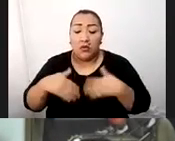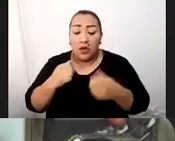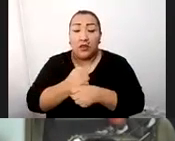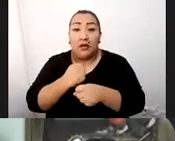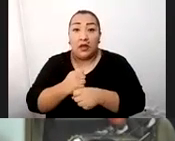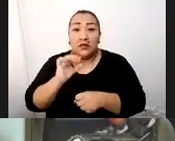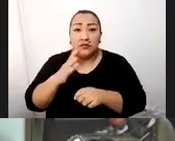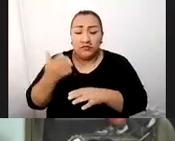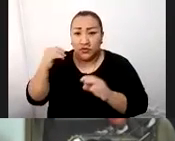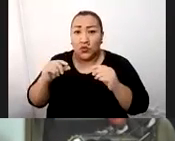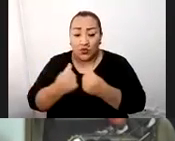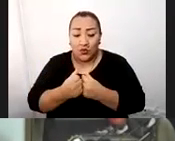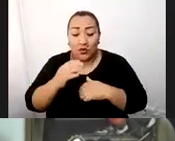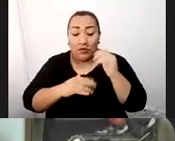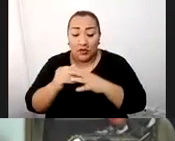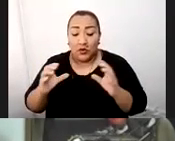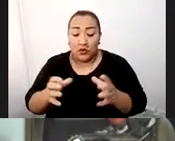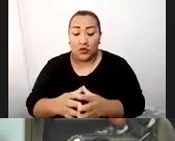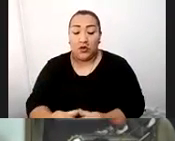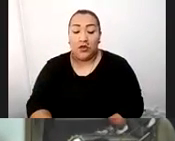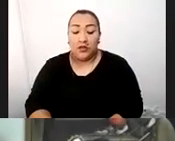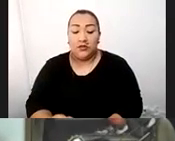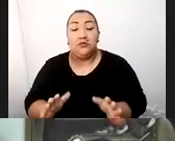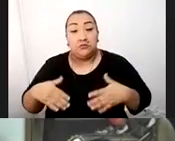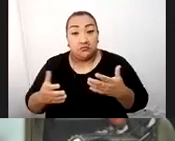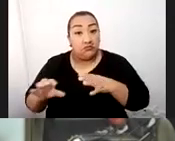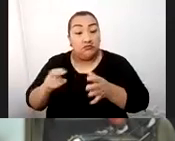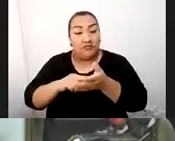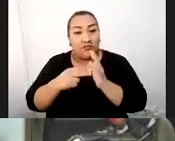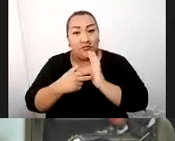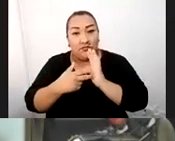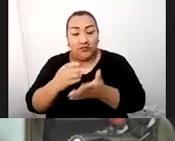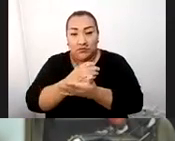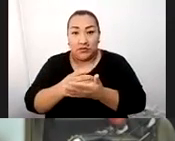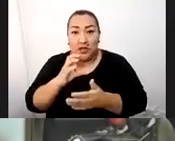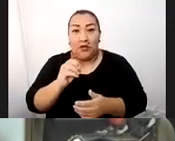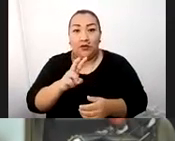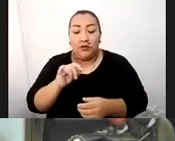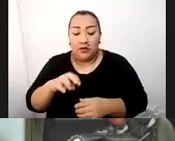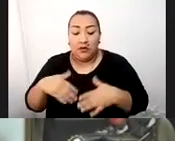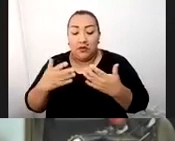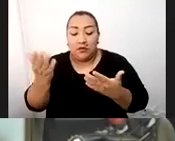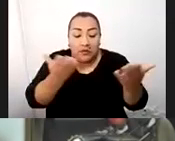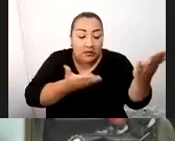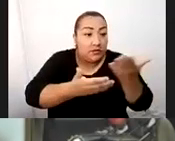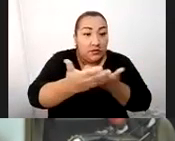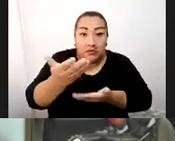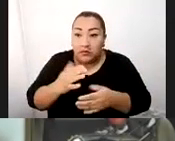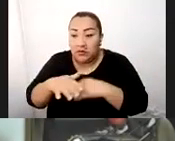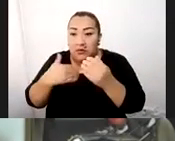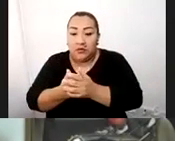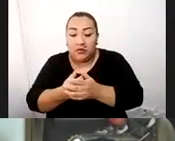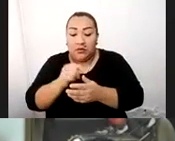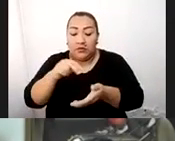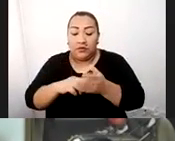en infraestructura que permita tener centros de convenciones para poder recibir a grupos